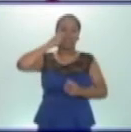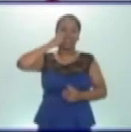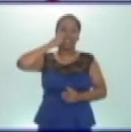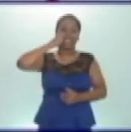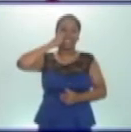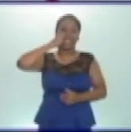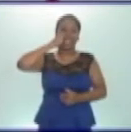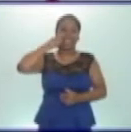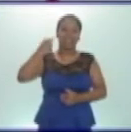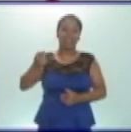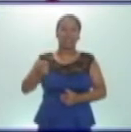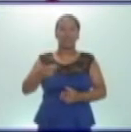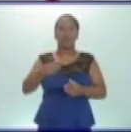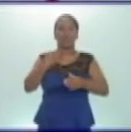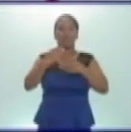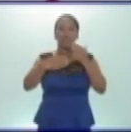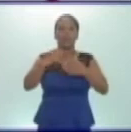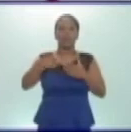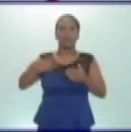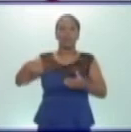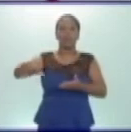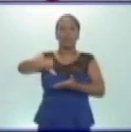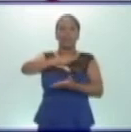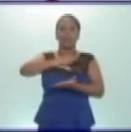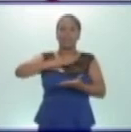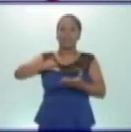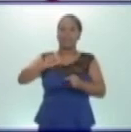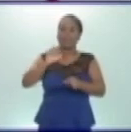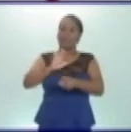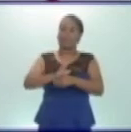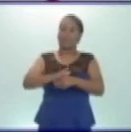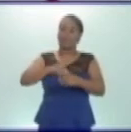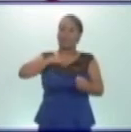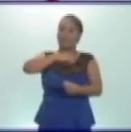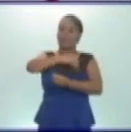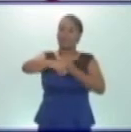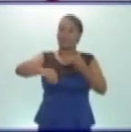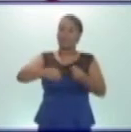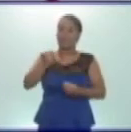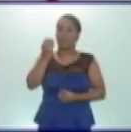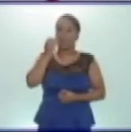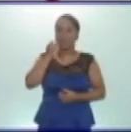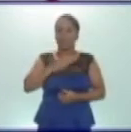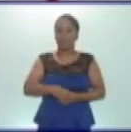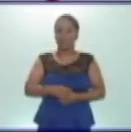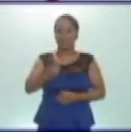producen líquidos que inician la transformación de los alimentos. ¿Y la segunda?